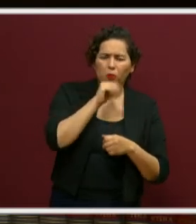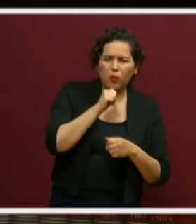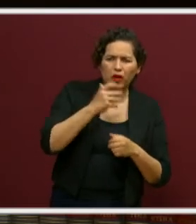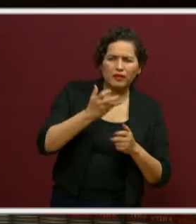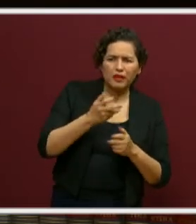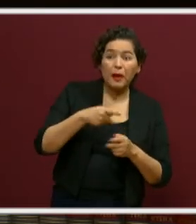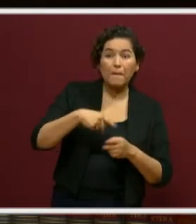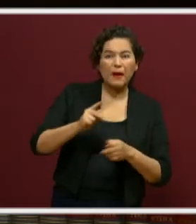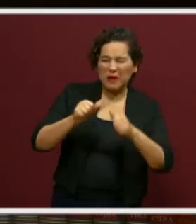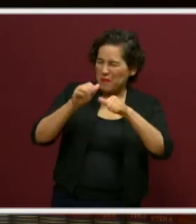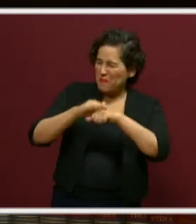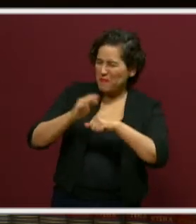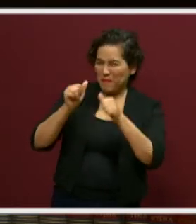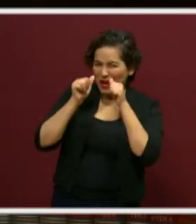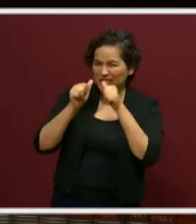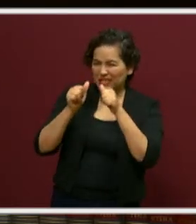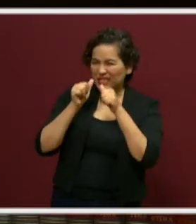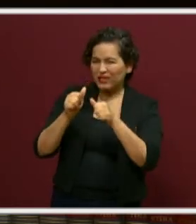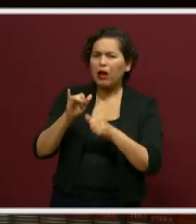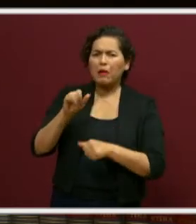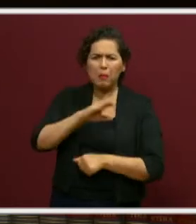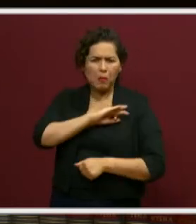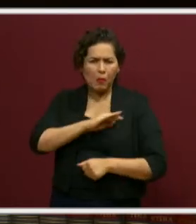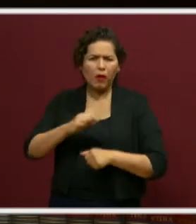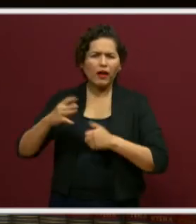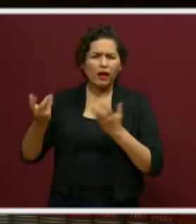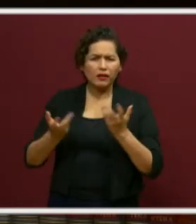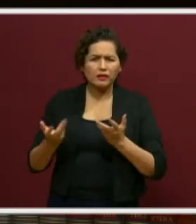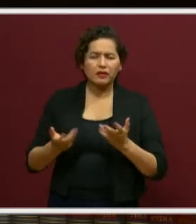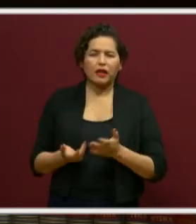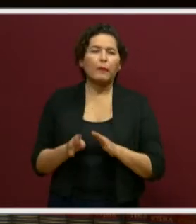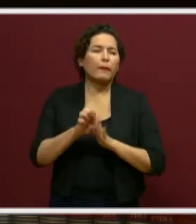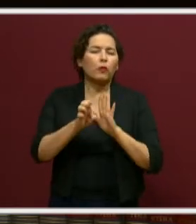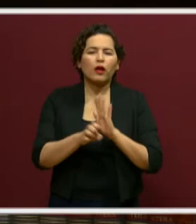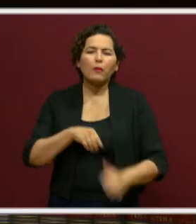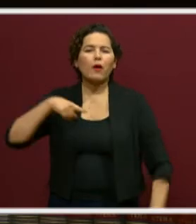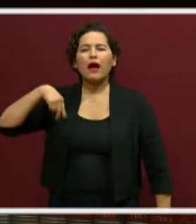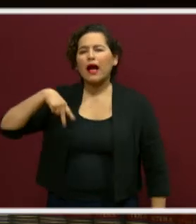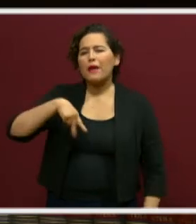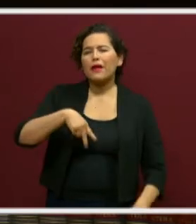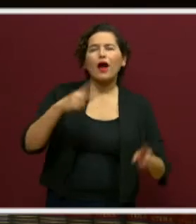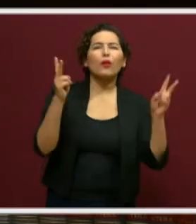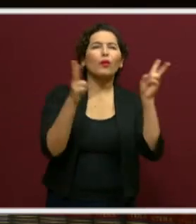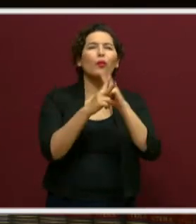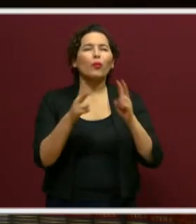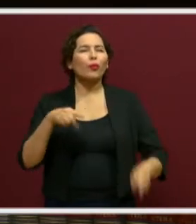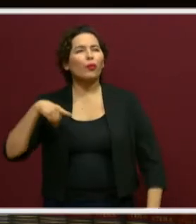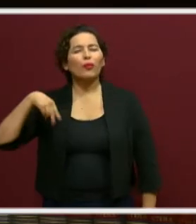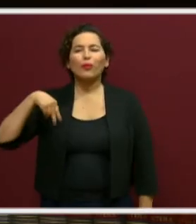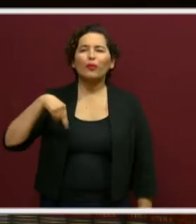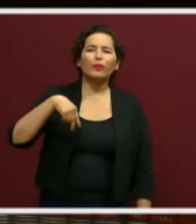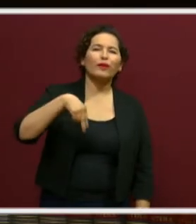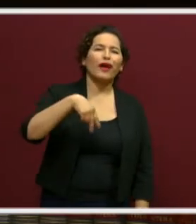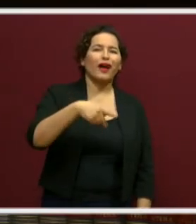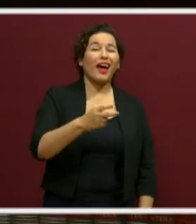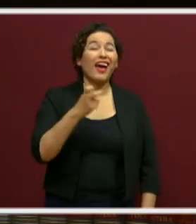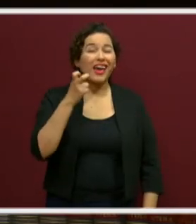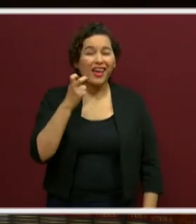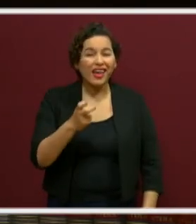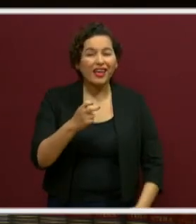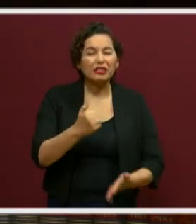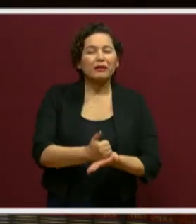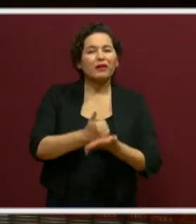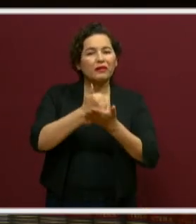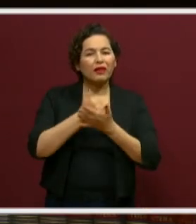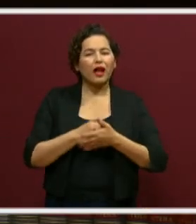Por ejemplo, sí se puede hacer una caminata al aire libre. Y esa caminata al aire libre nos va a favorecer la